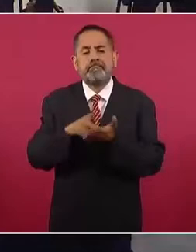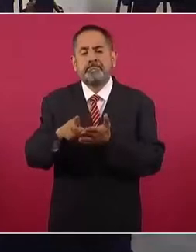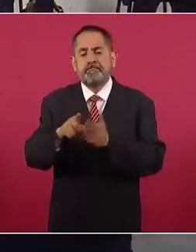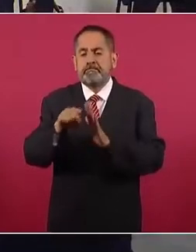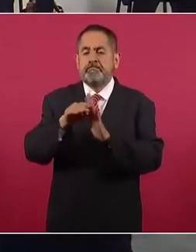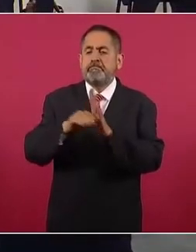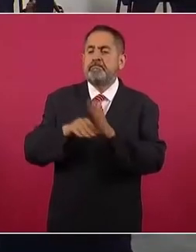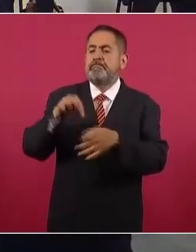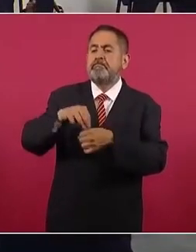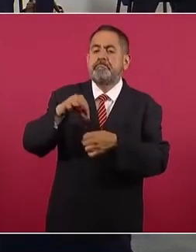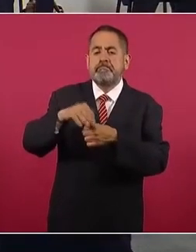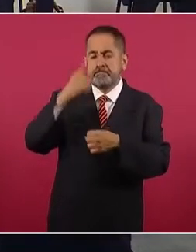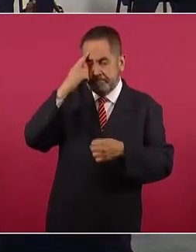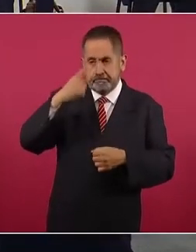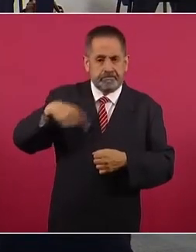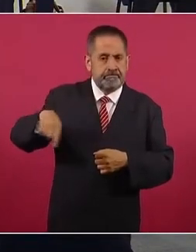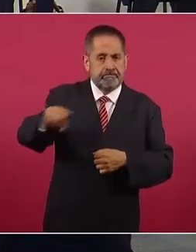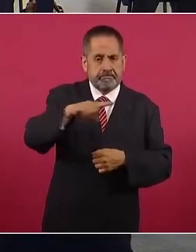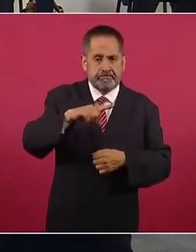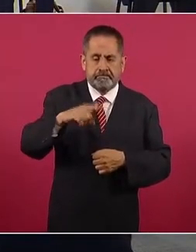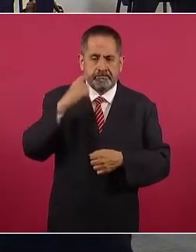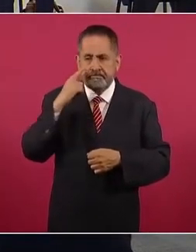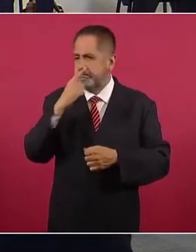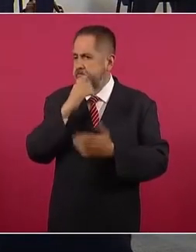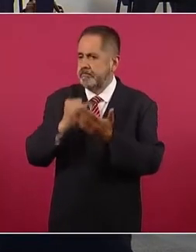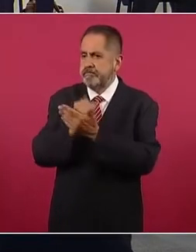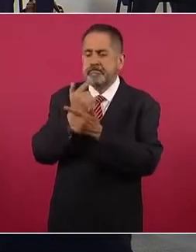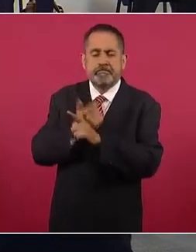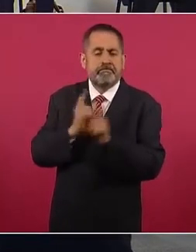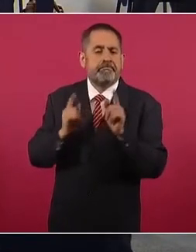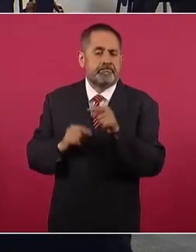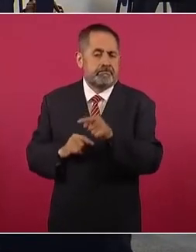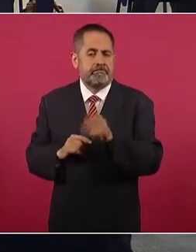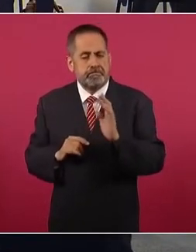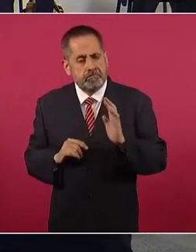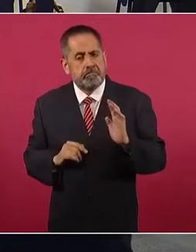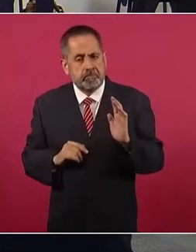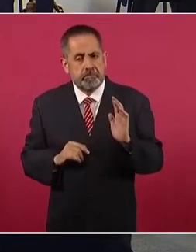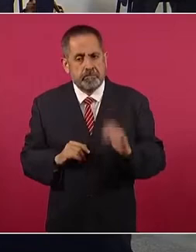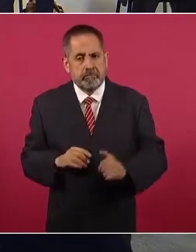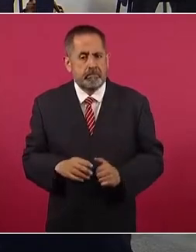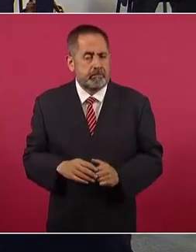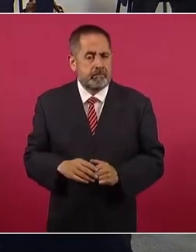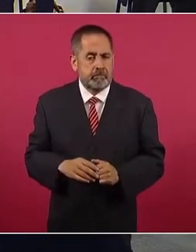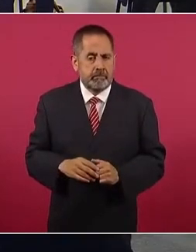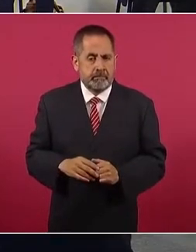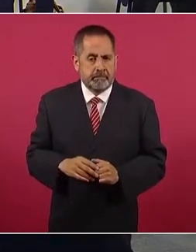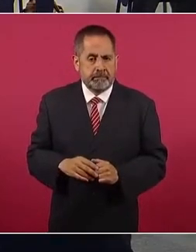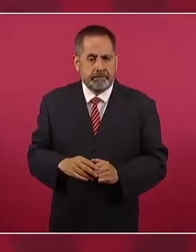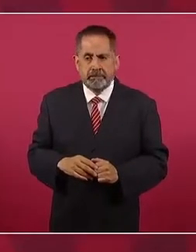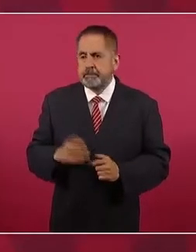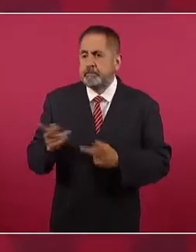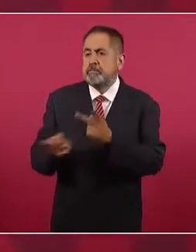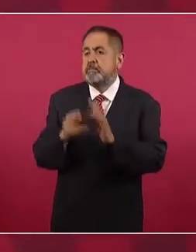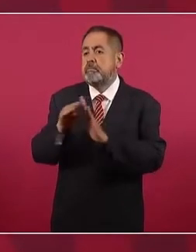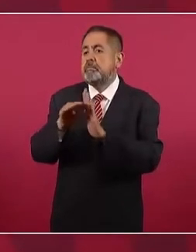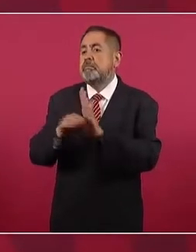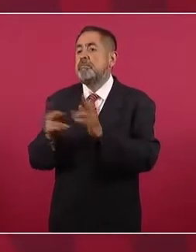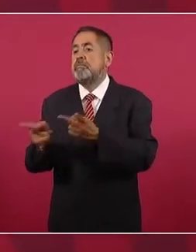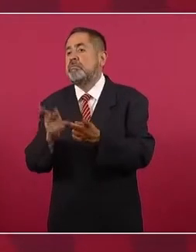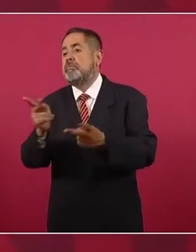la democracia participativa, a las consultas,